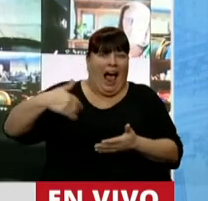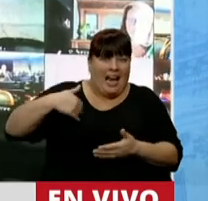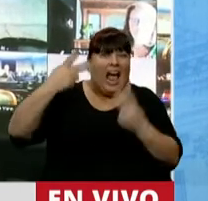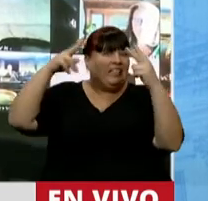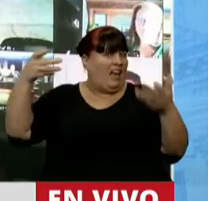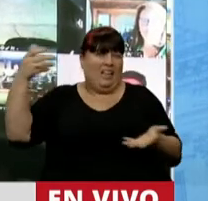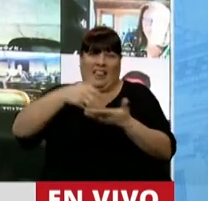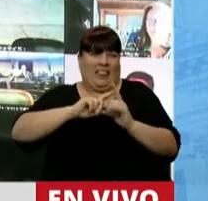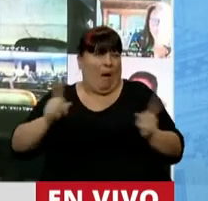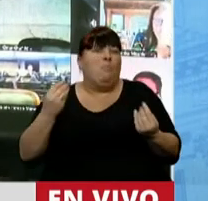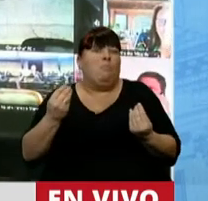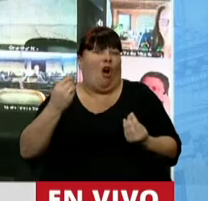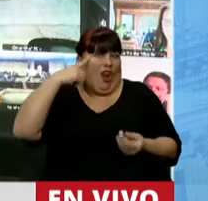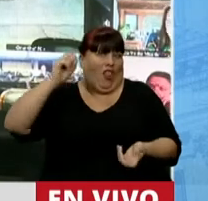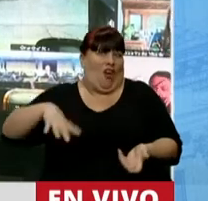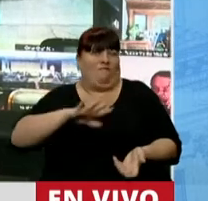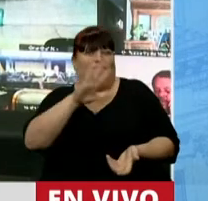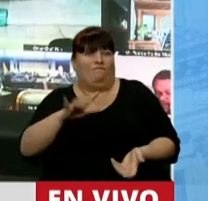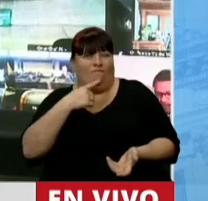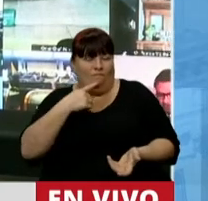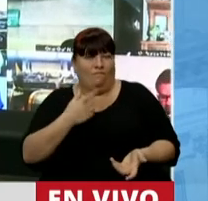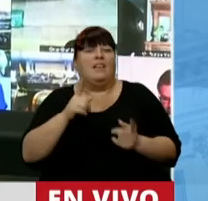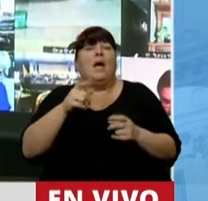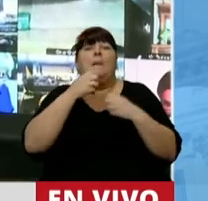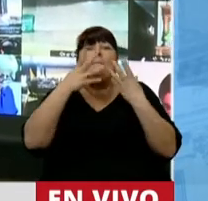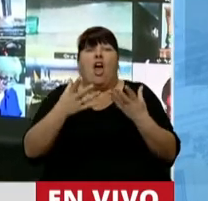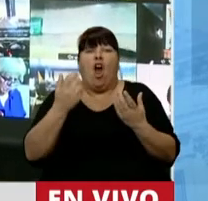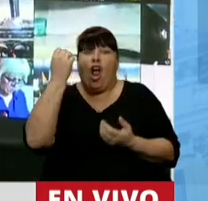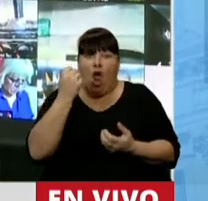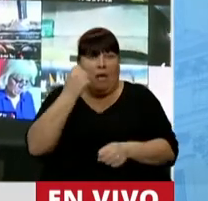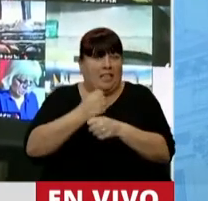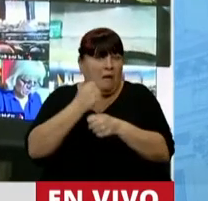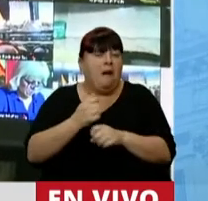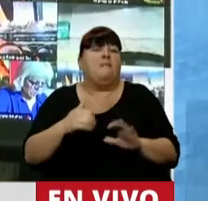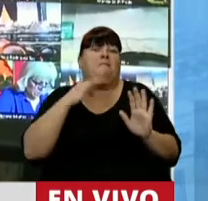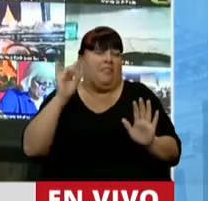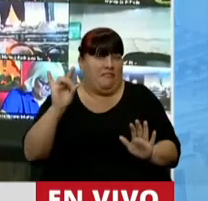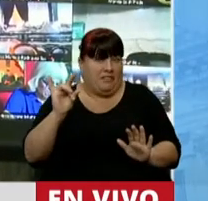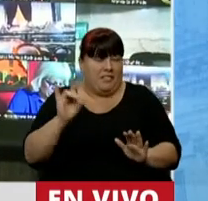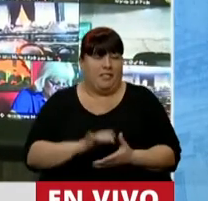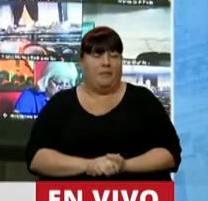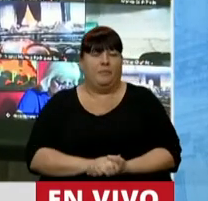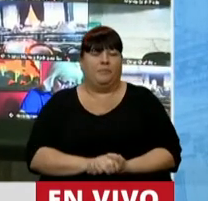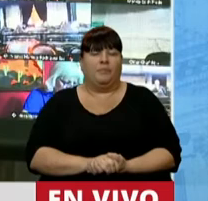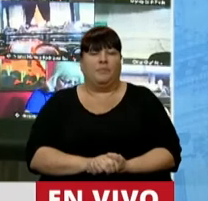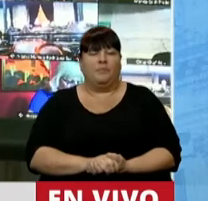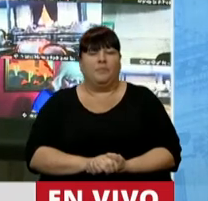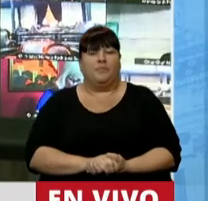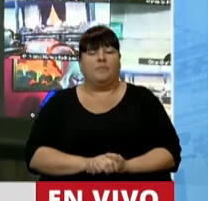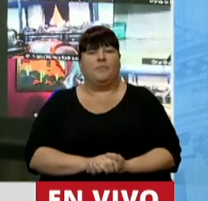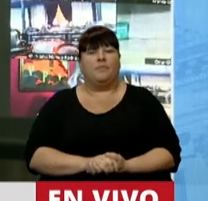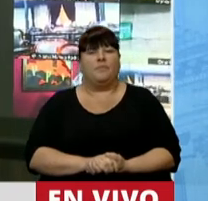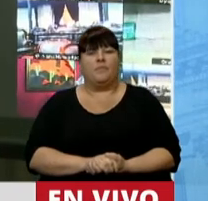como extranjeras, que generen trabajo y recuperación de la economía, Presidenta. La